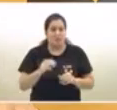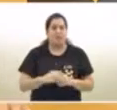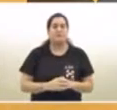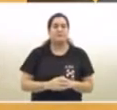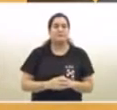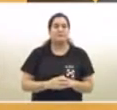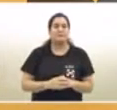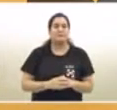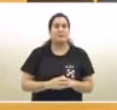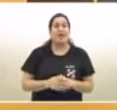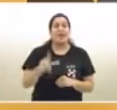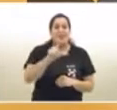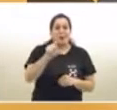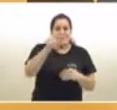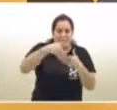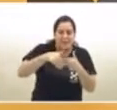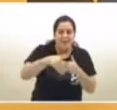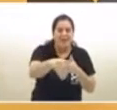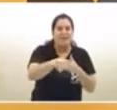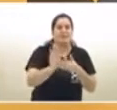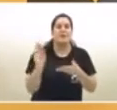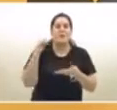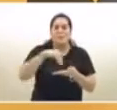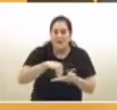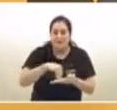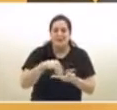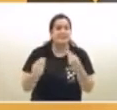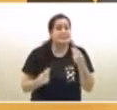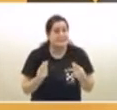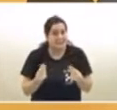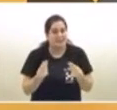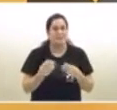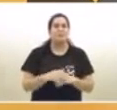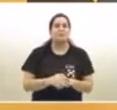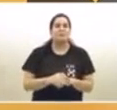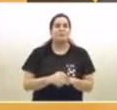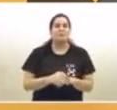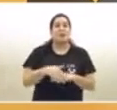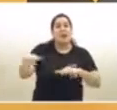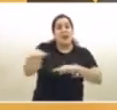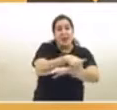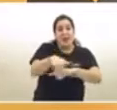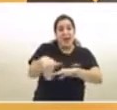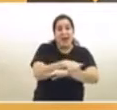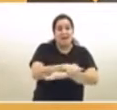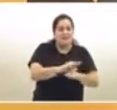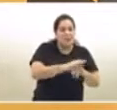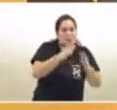a partir del lunes le vamos a ir sumando un servicio más, que es que puedan tener mesas en la calle.